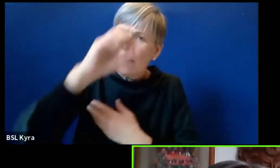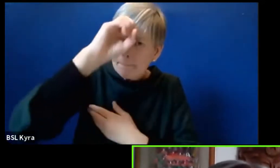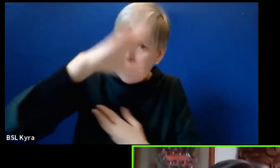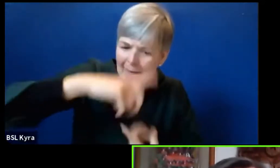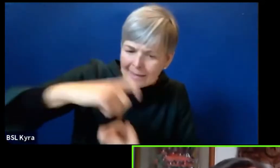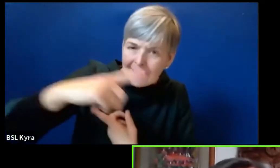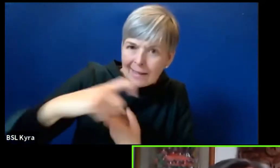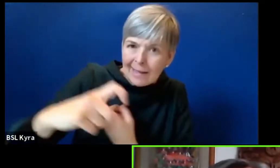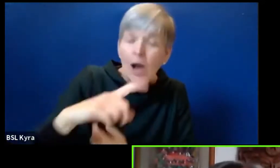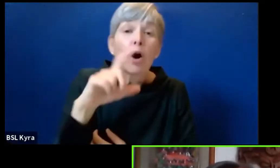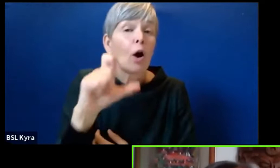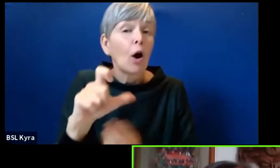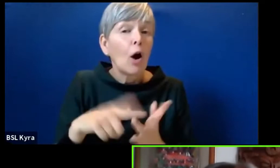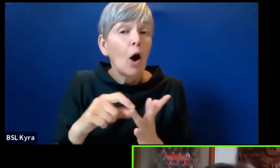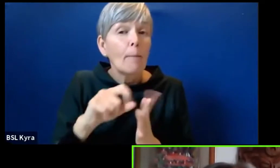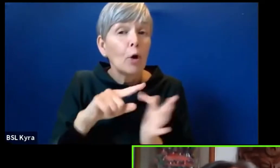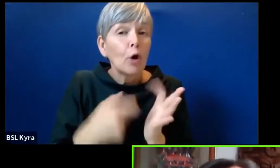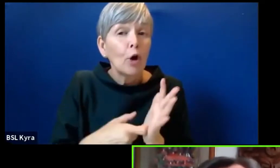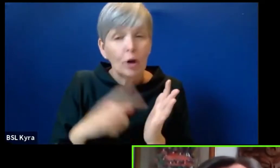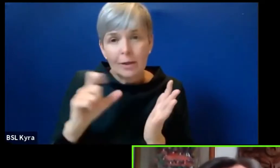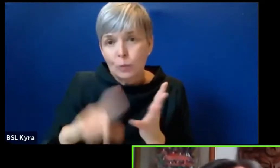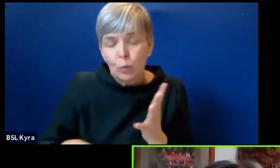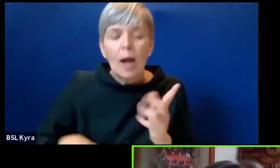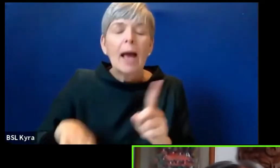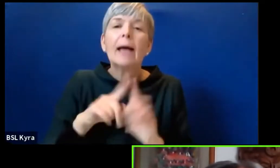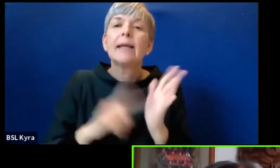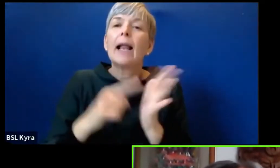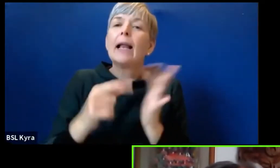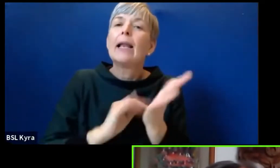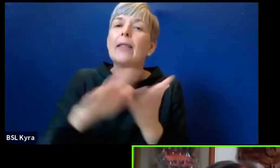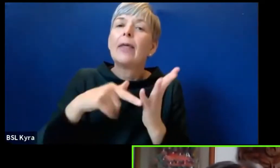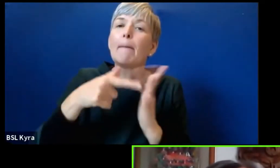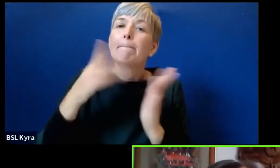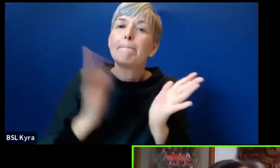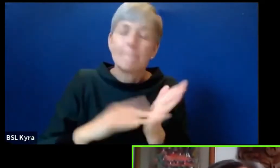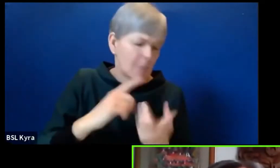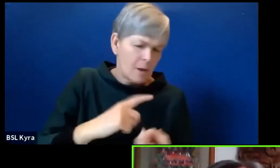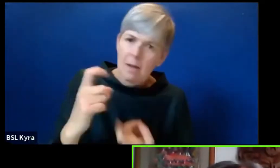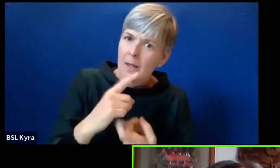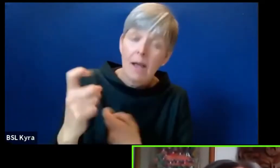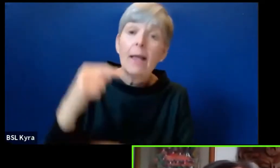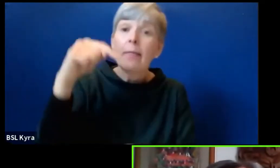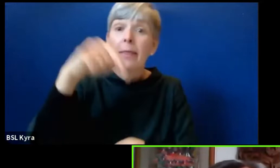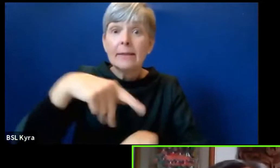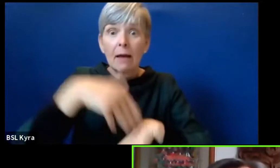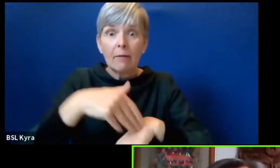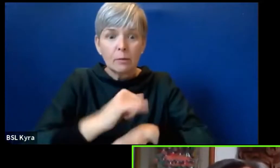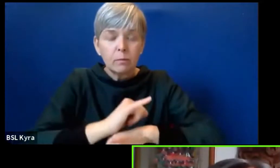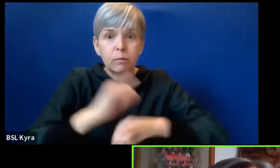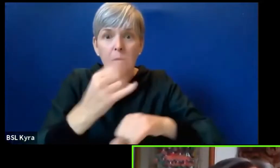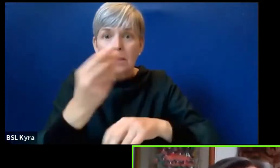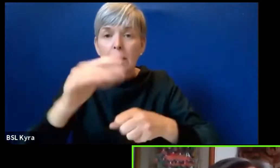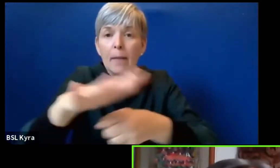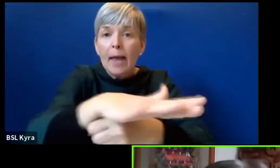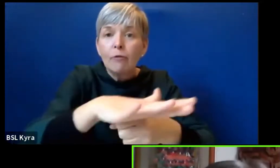Y hoy día, como parte de esa transición que también se establece como una política